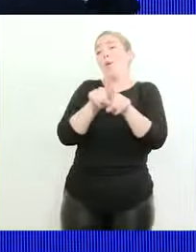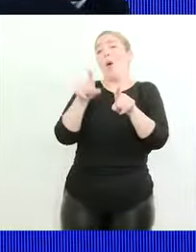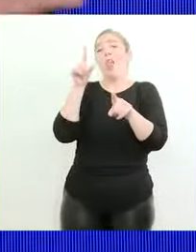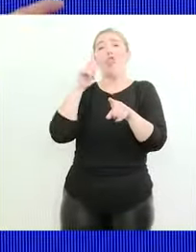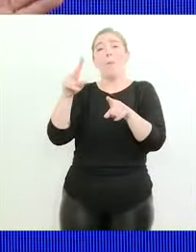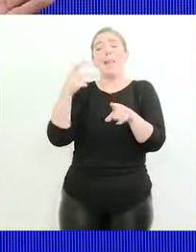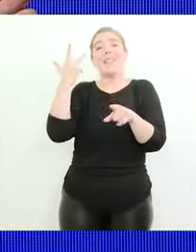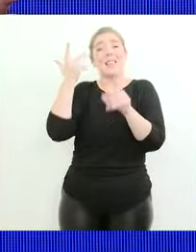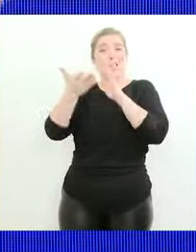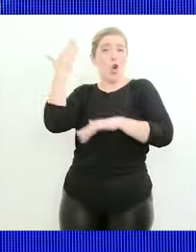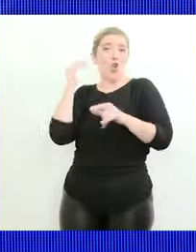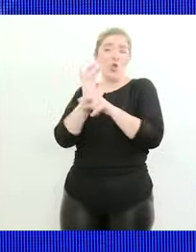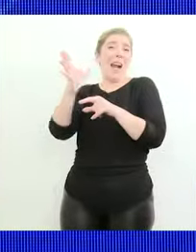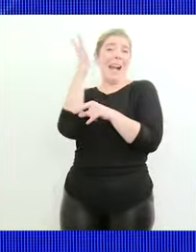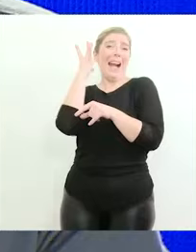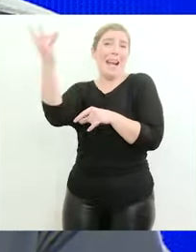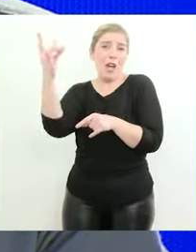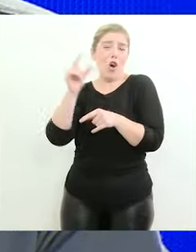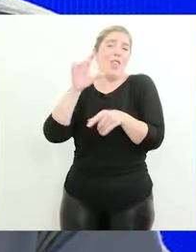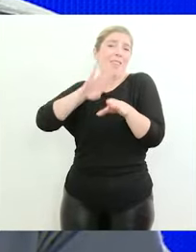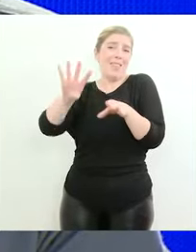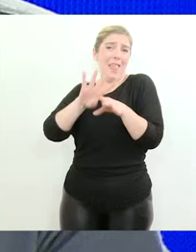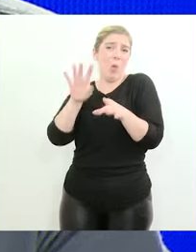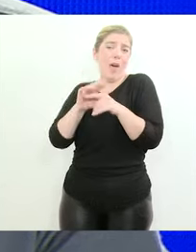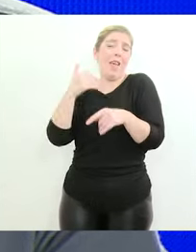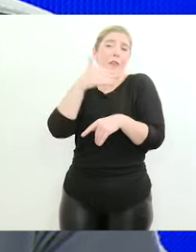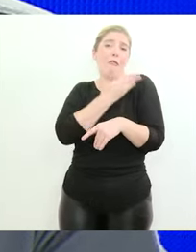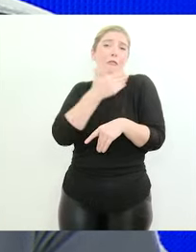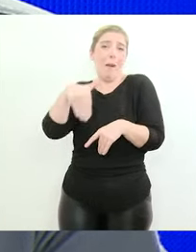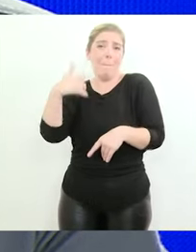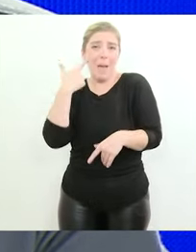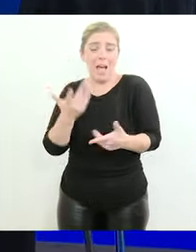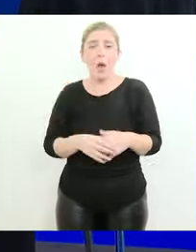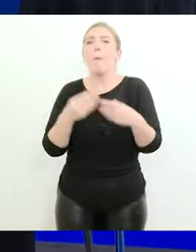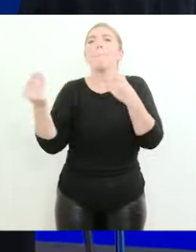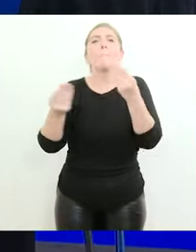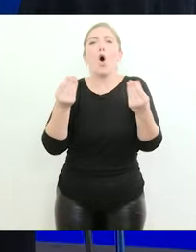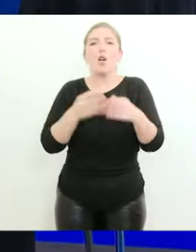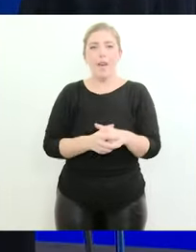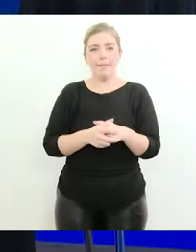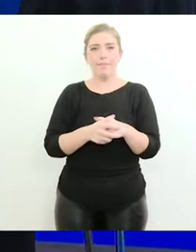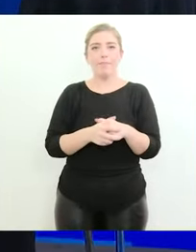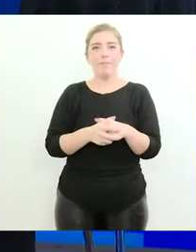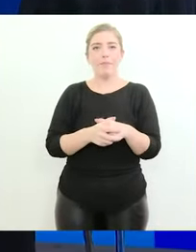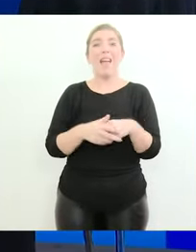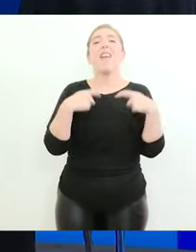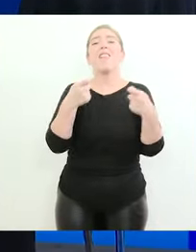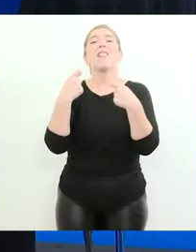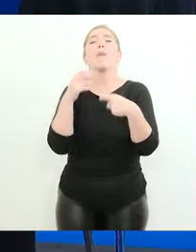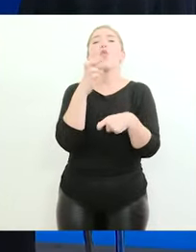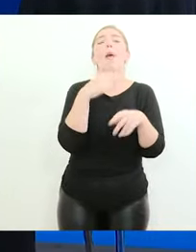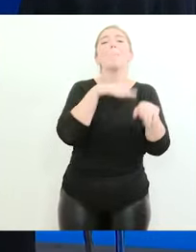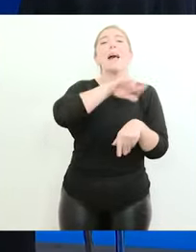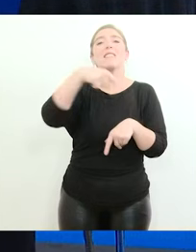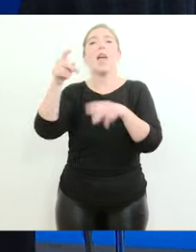histórico del Fondo Monetario Internacional? porque en realidad consumimos más dólares de los que generamos hay un primer